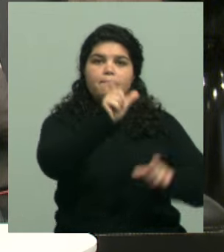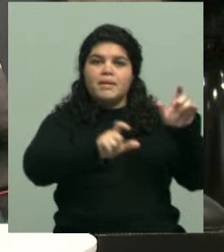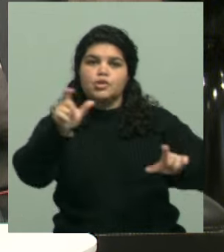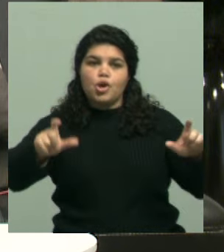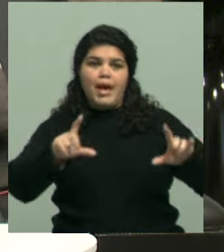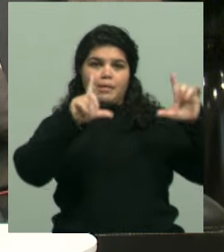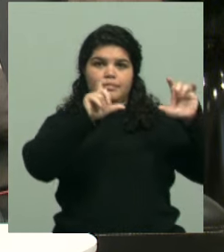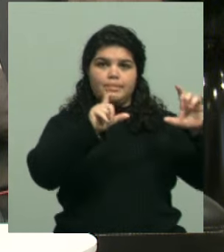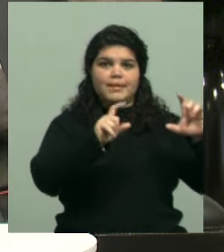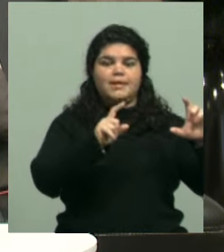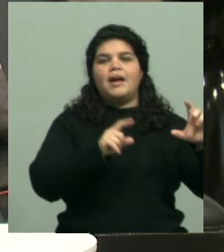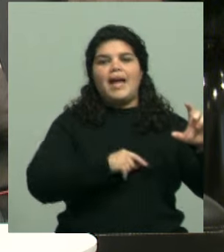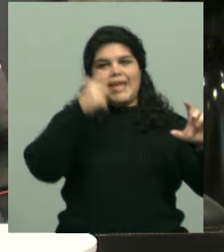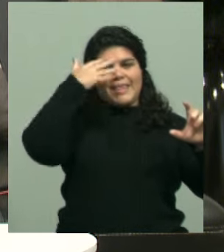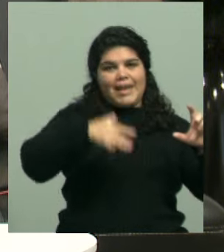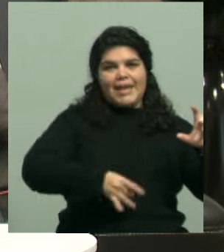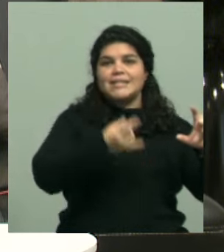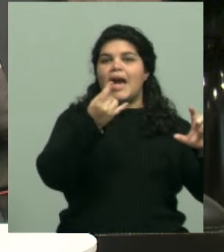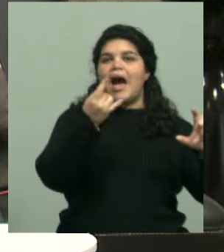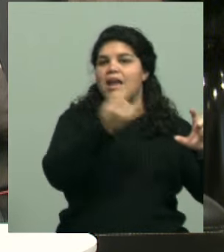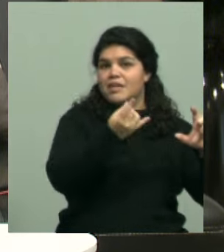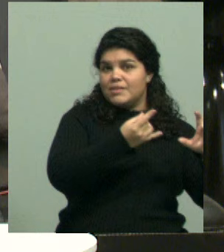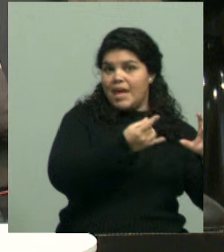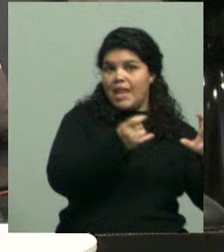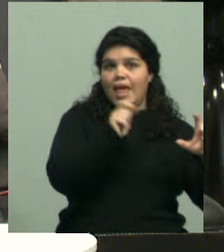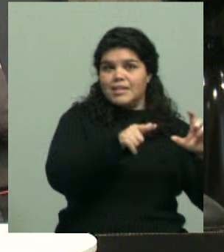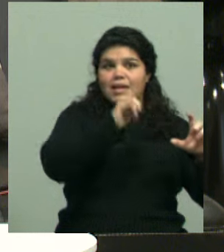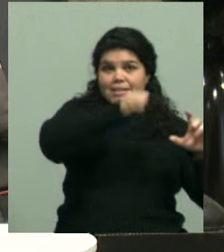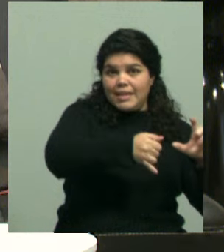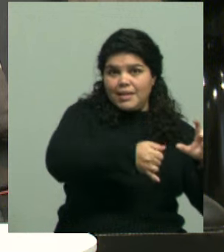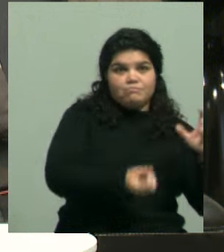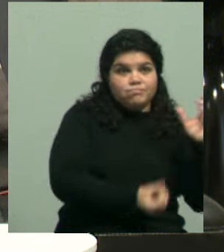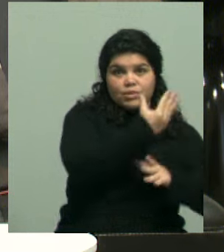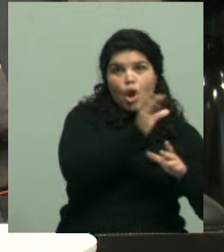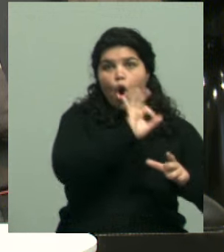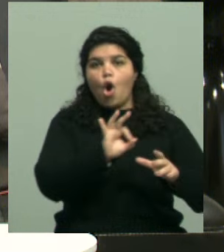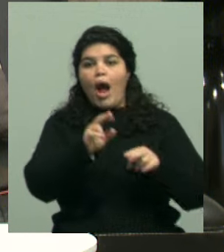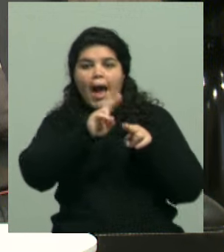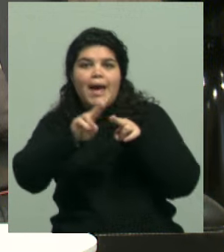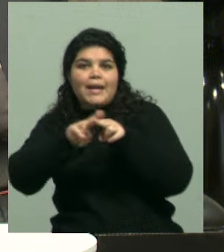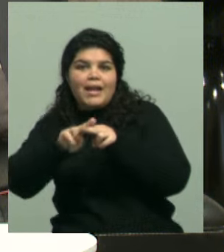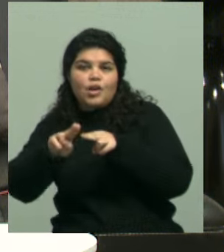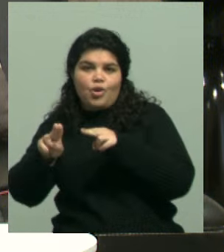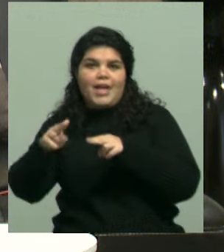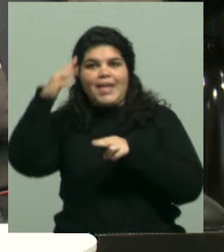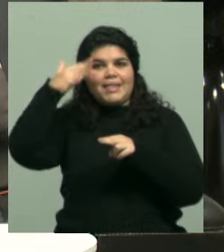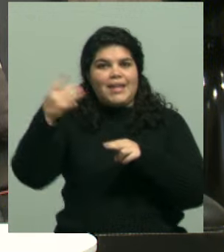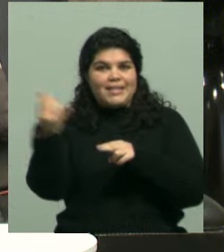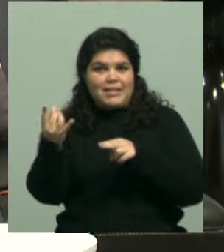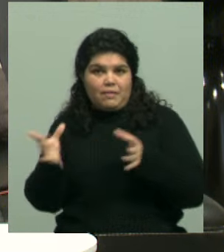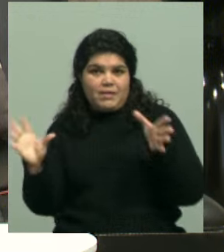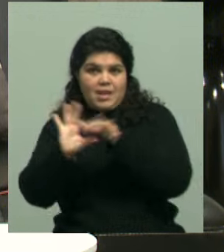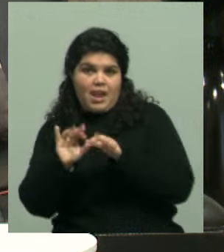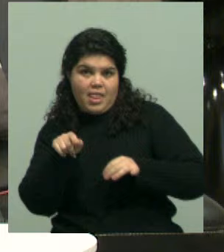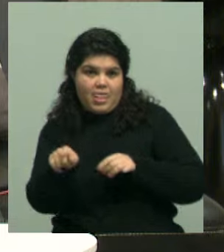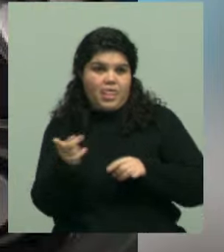hecha por IA o que está retocada por IA. Esta es una tecnología que TikTok ya lo tiene hace muchísimo. Va a muchos pasos adelantados TikTok en este